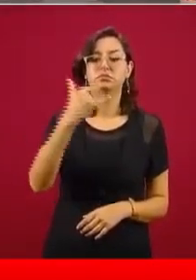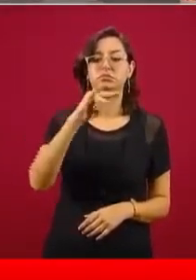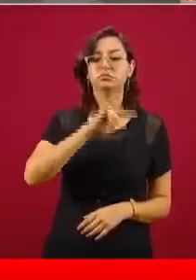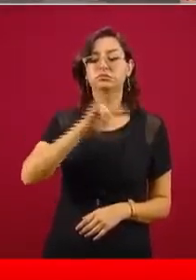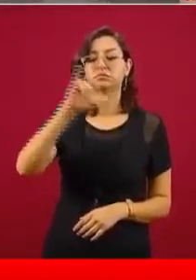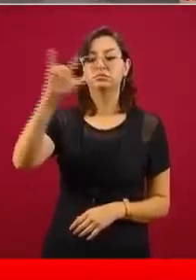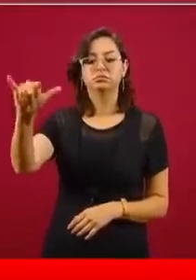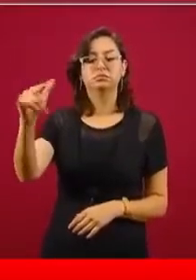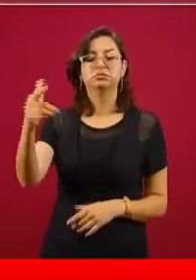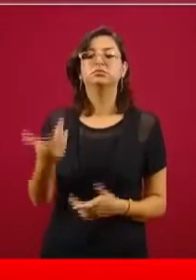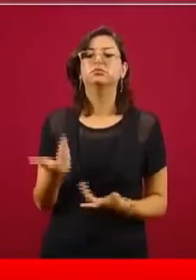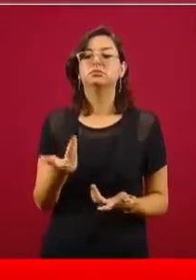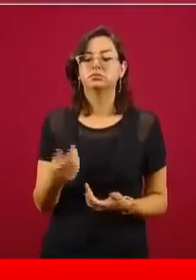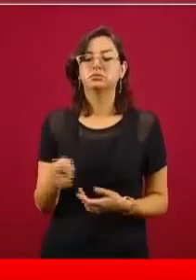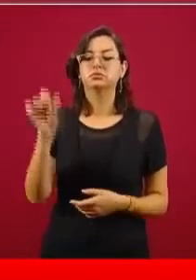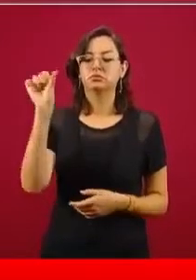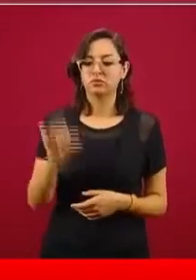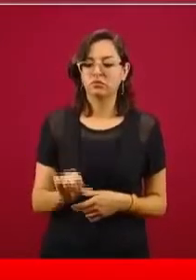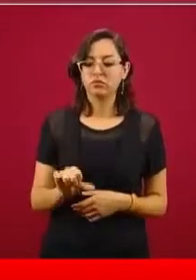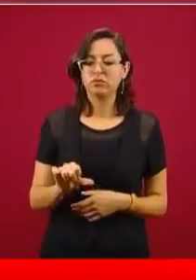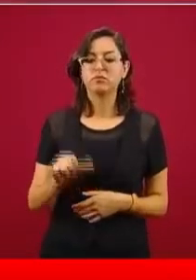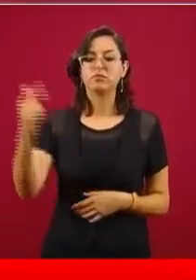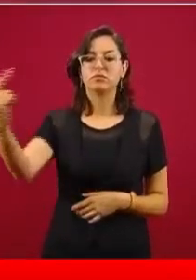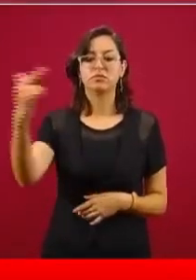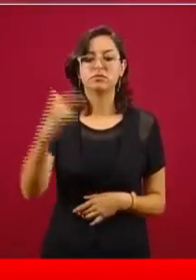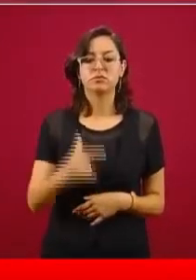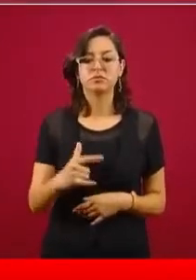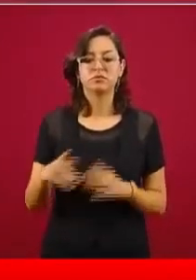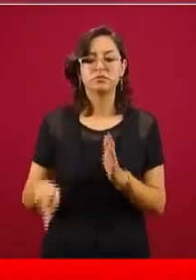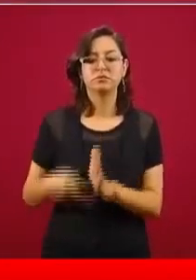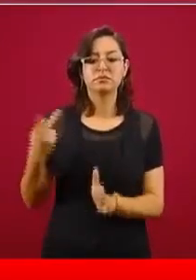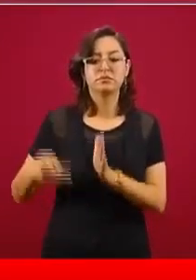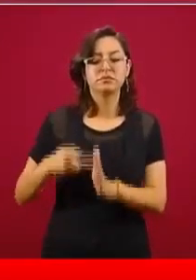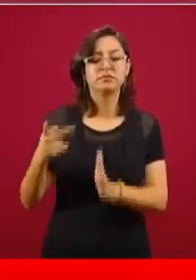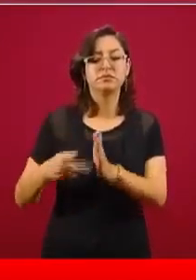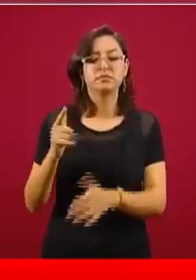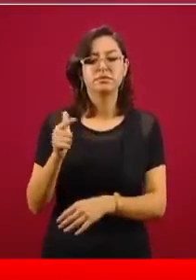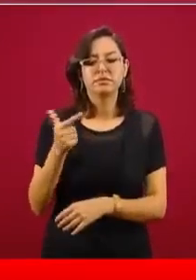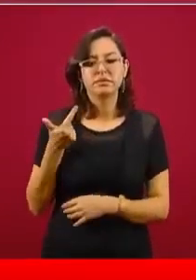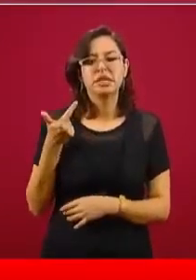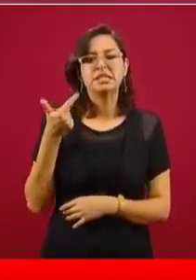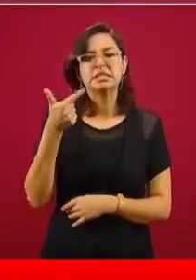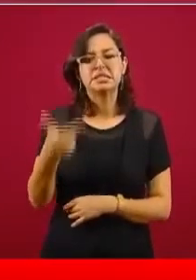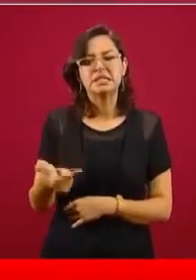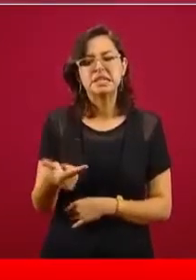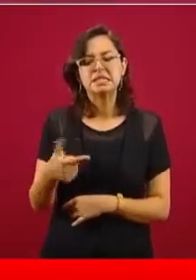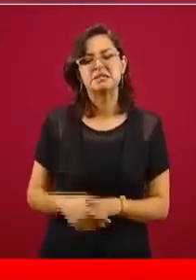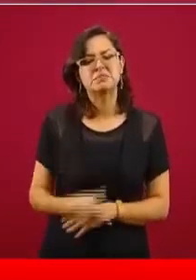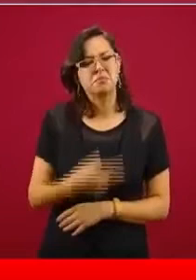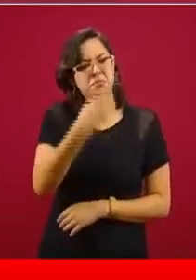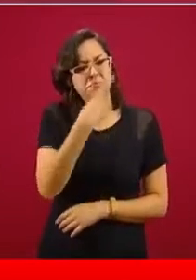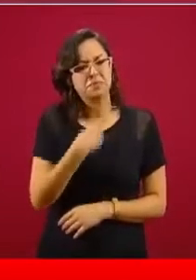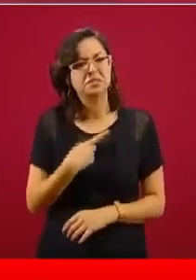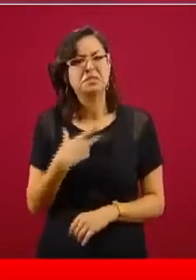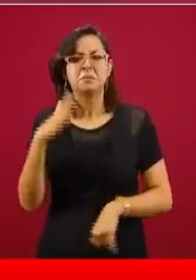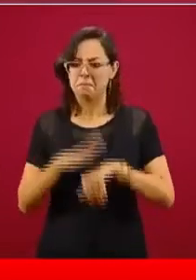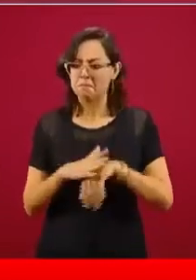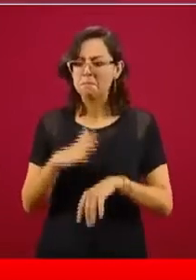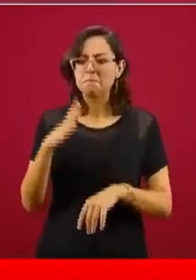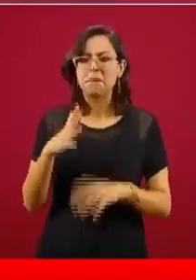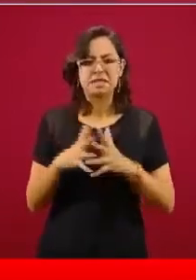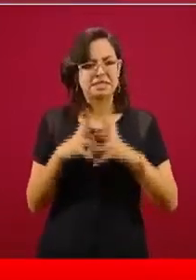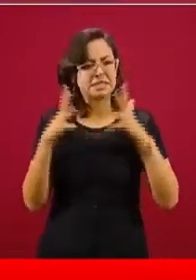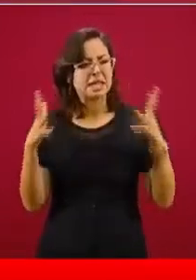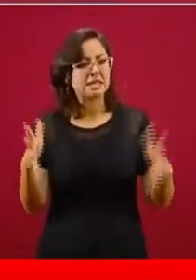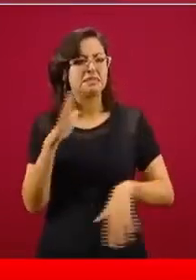estaremos cumpliendo el vuelo número 7. Se me ha preguntado por qué el ritmo, por qué no mandamos aviones muy